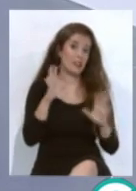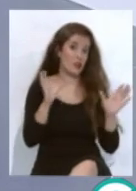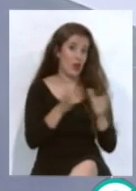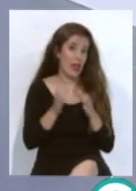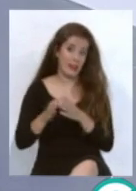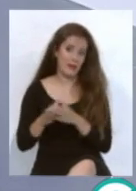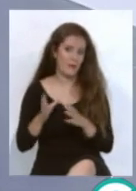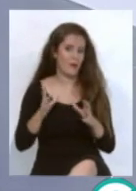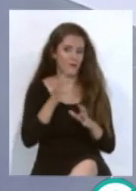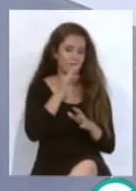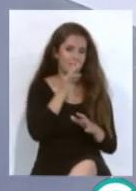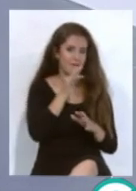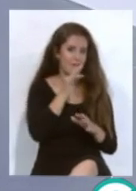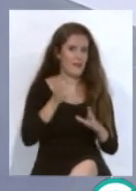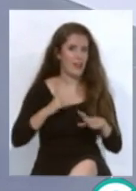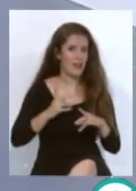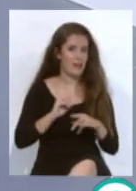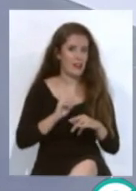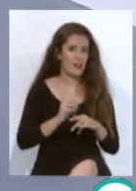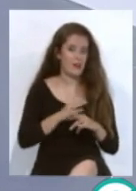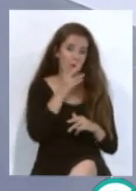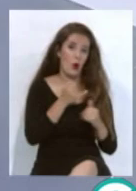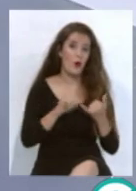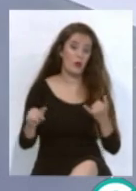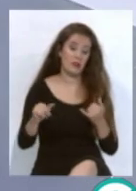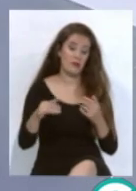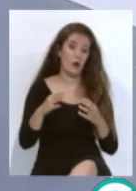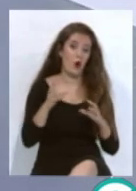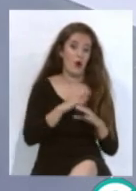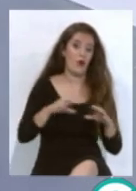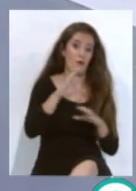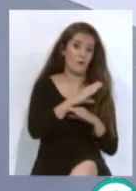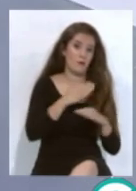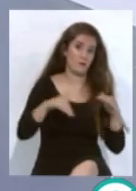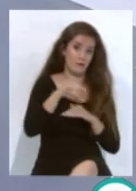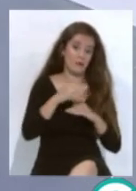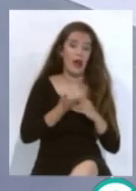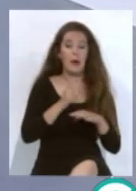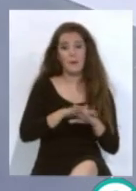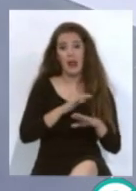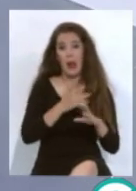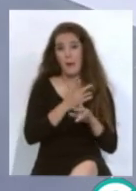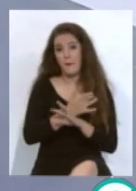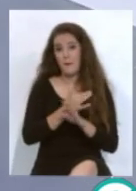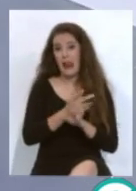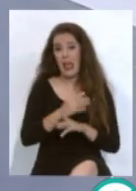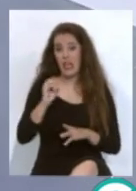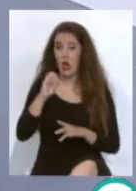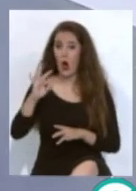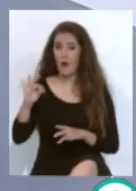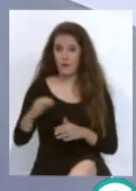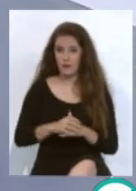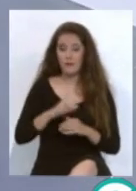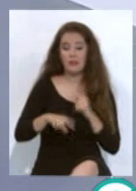semifinales y finales para ese último puesto de playoff que permita ascender de categoría después que lo hicieran el Osasuna